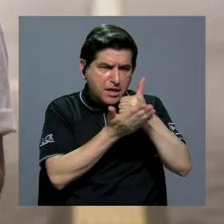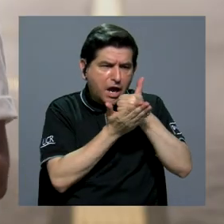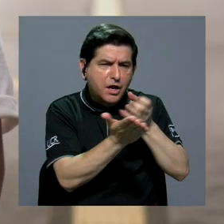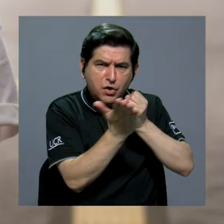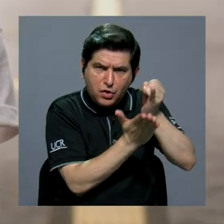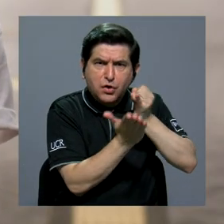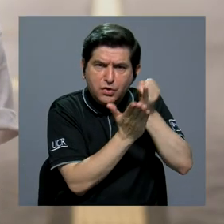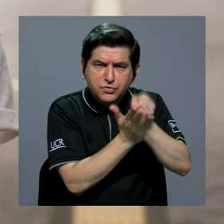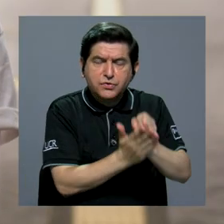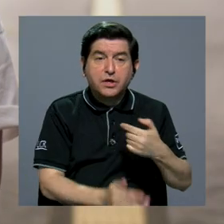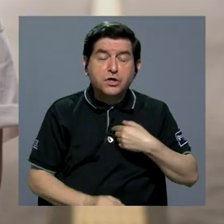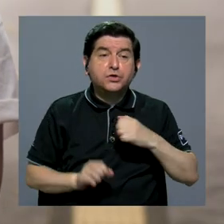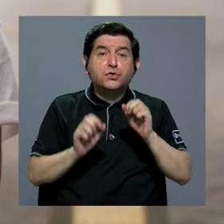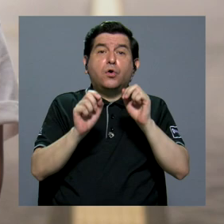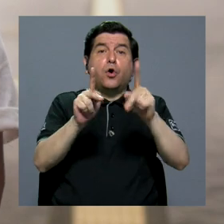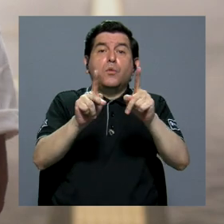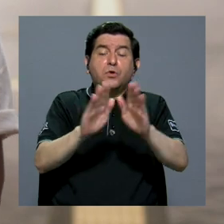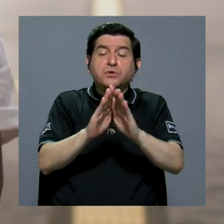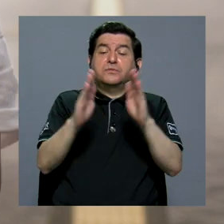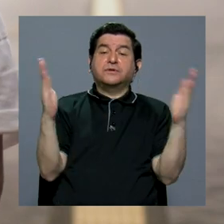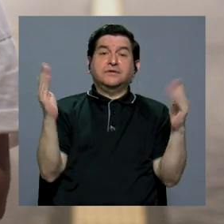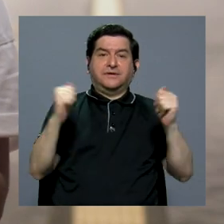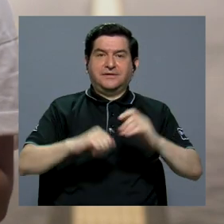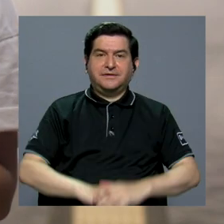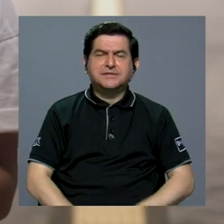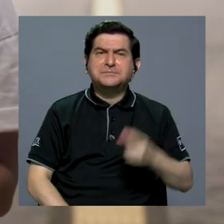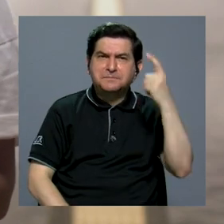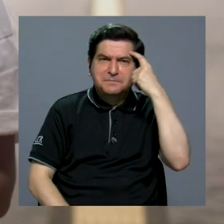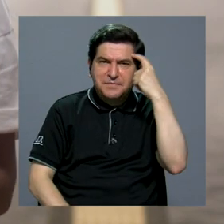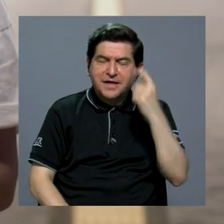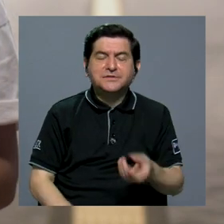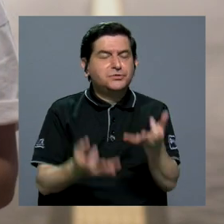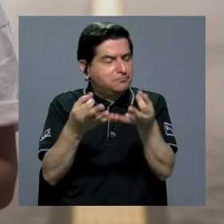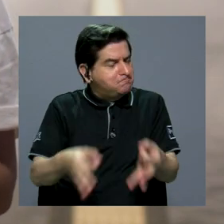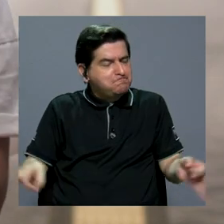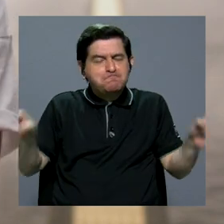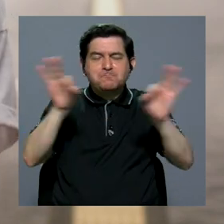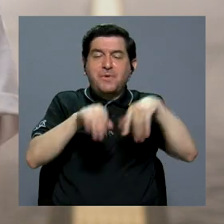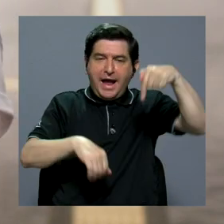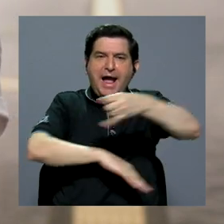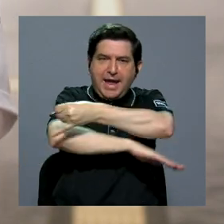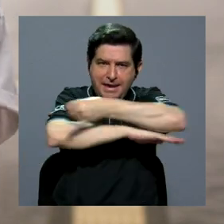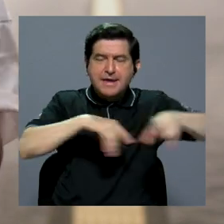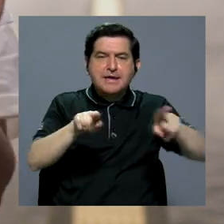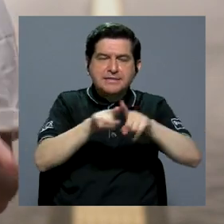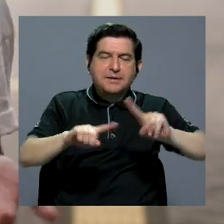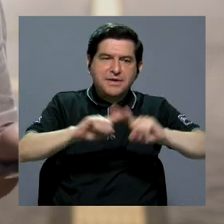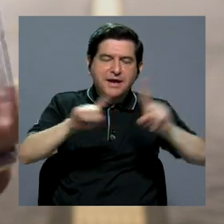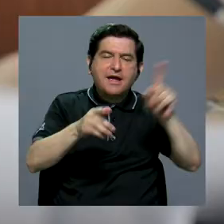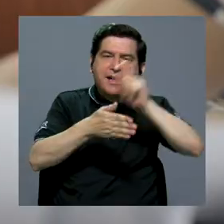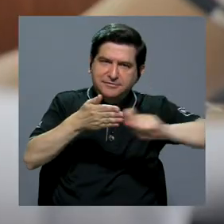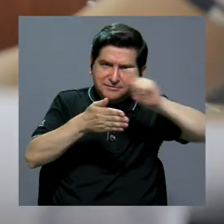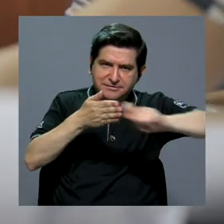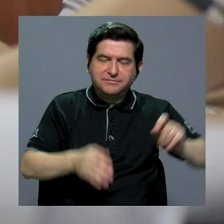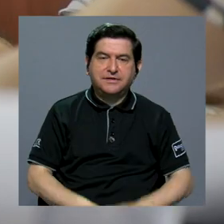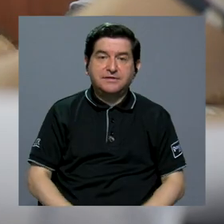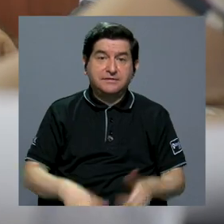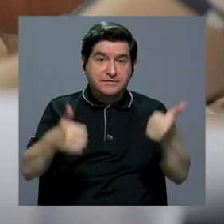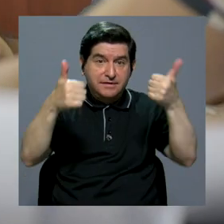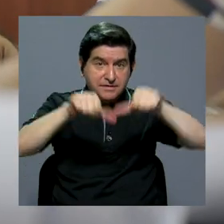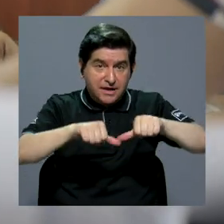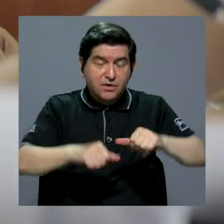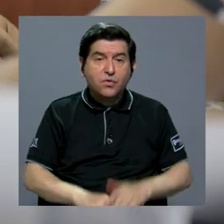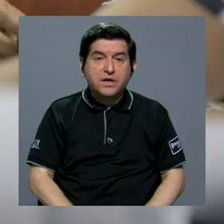ayudado en investigación y así, me he abierto como muchas puertas, entonces pienso que eso es algo que es importante, aquí en ingeniería como también en otras escuelas. De